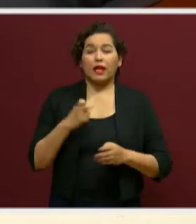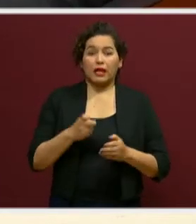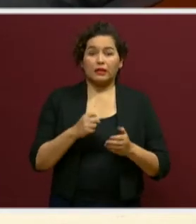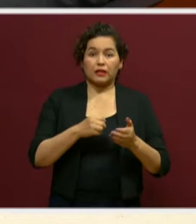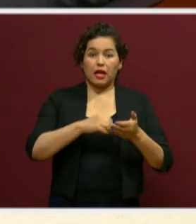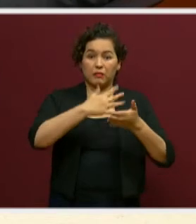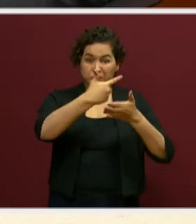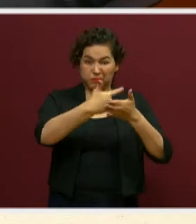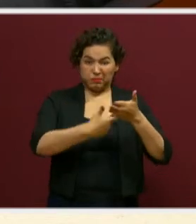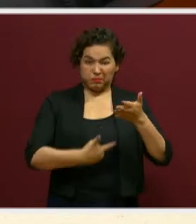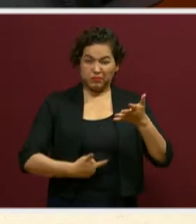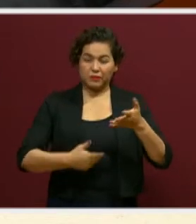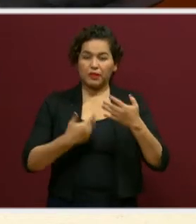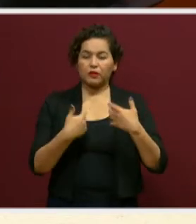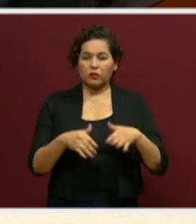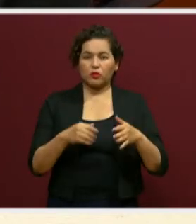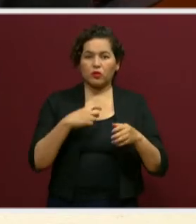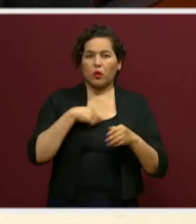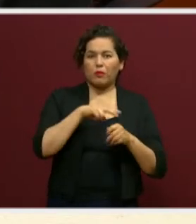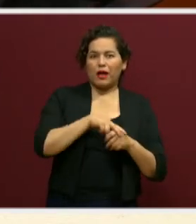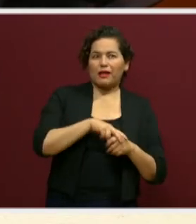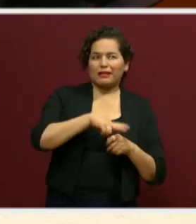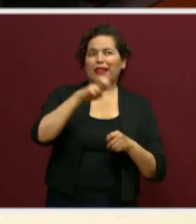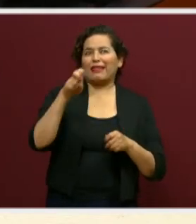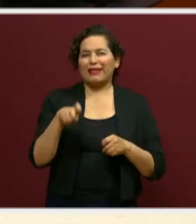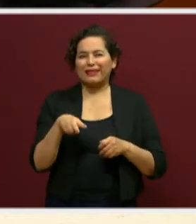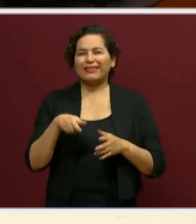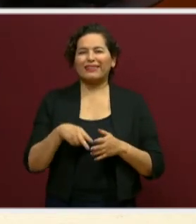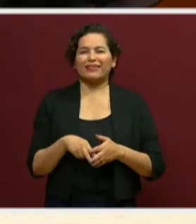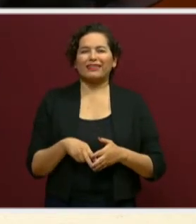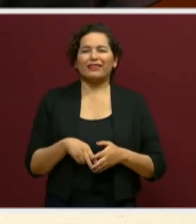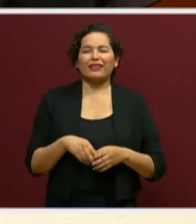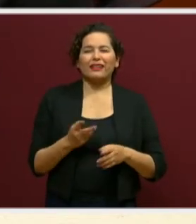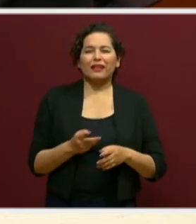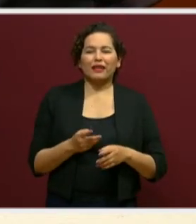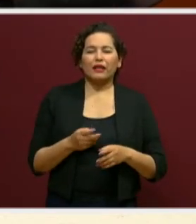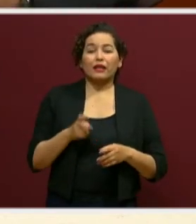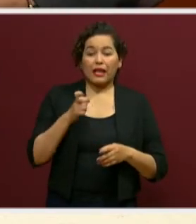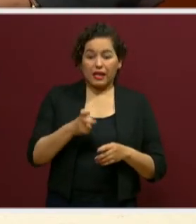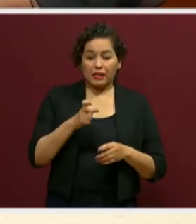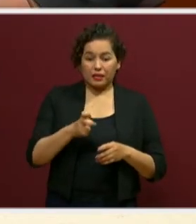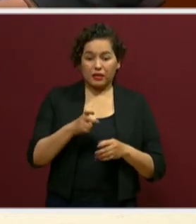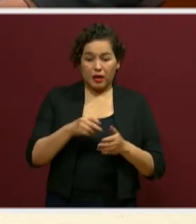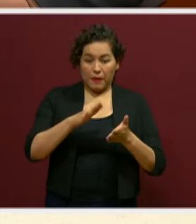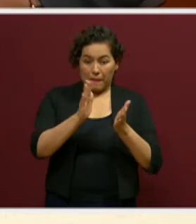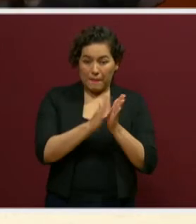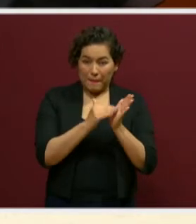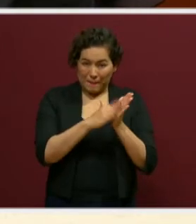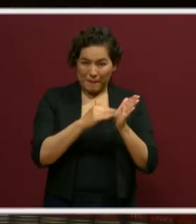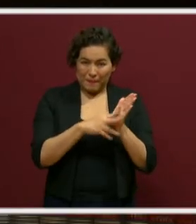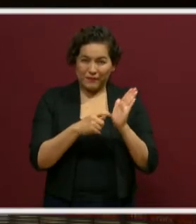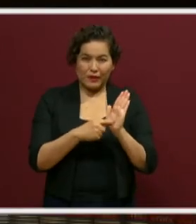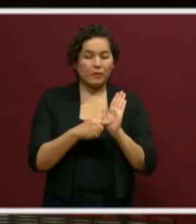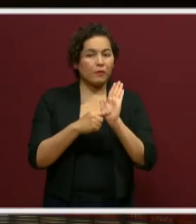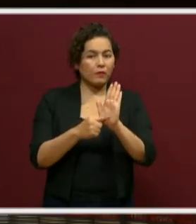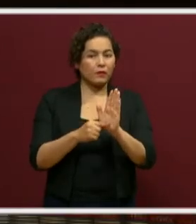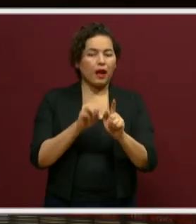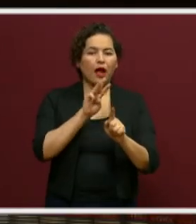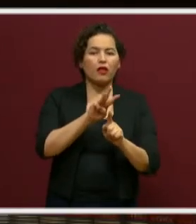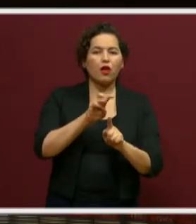Voy a dar un salto. Quiero decirles que este documento lo vamos a subir a la página de la Secretaría para que todos puedan